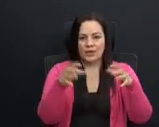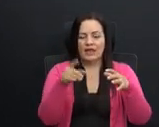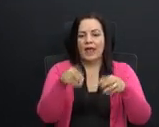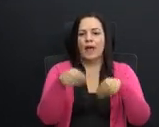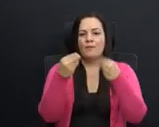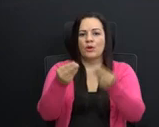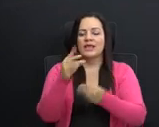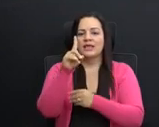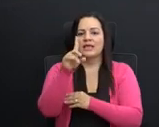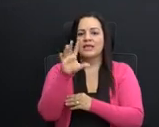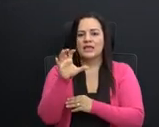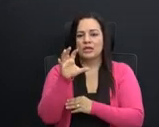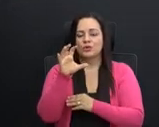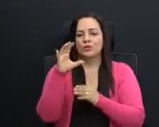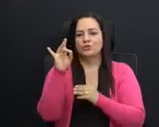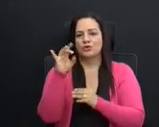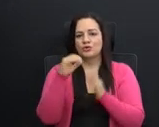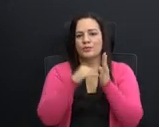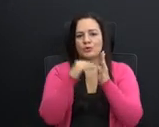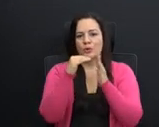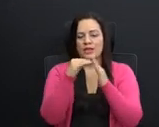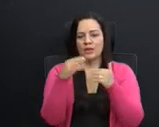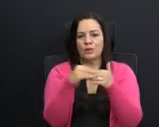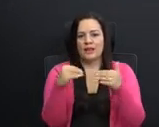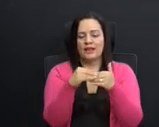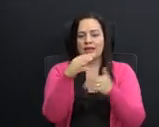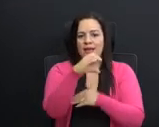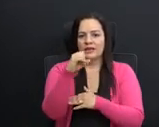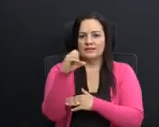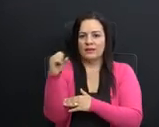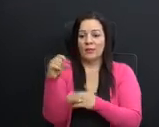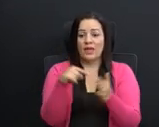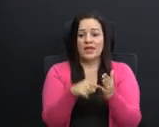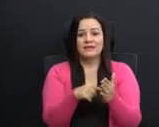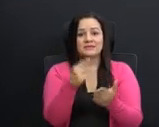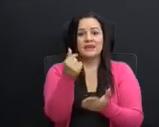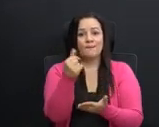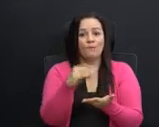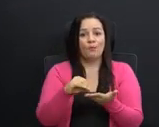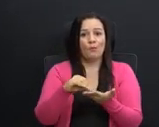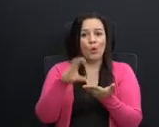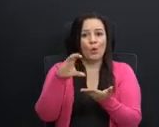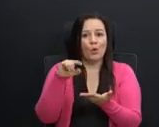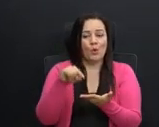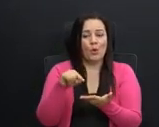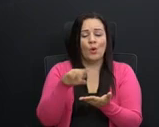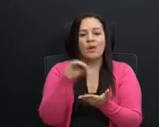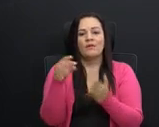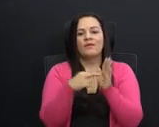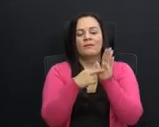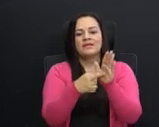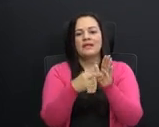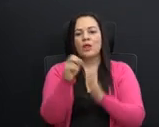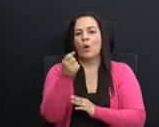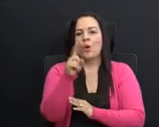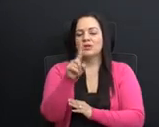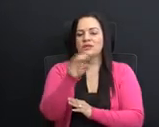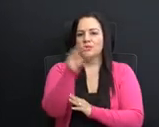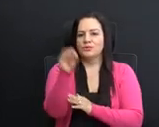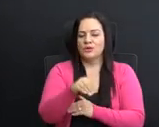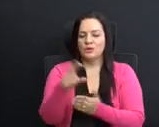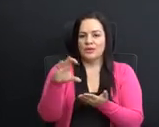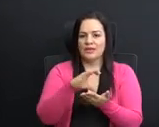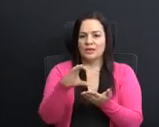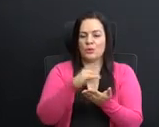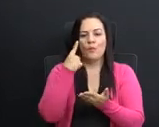millones de dólares a la caja costarricense del seguro social. Este monto representa el 11 por ciento de los ingresos